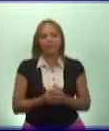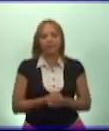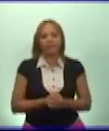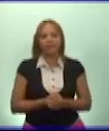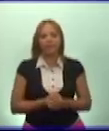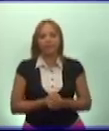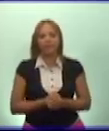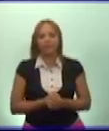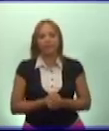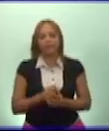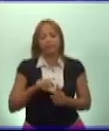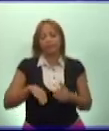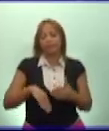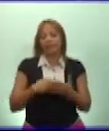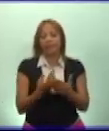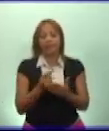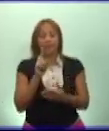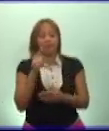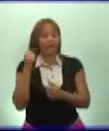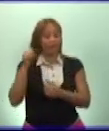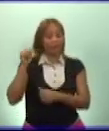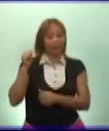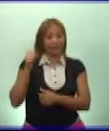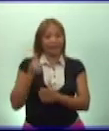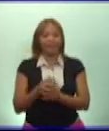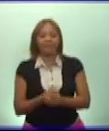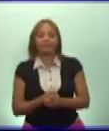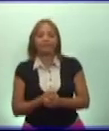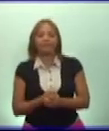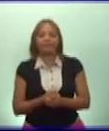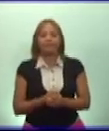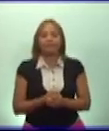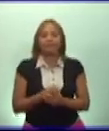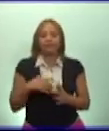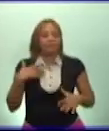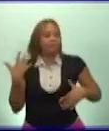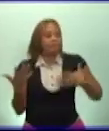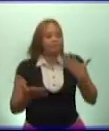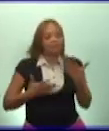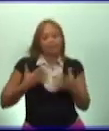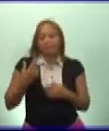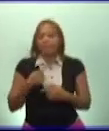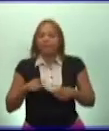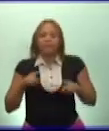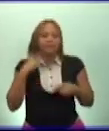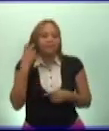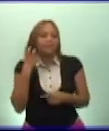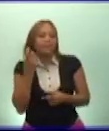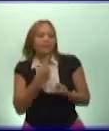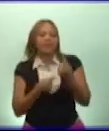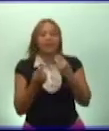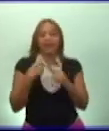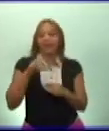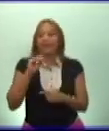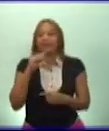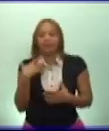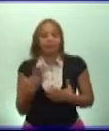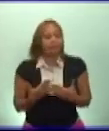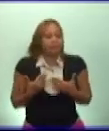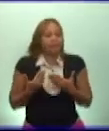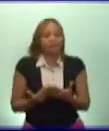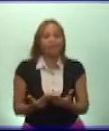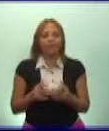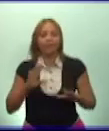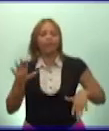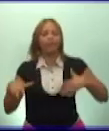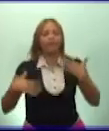El día primero aquel, lleno de emoción y ruido, alguien dijo conmovido y feliz,